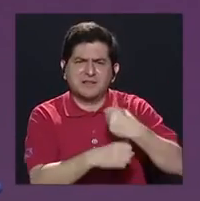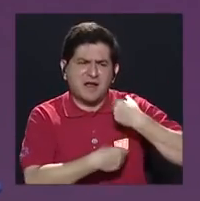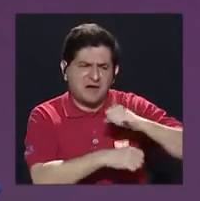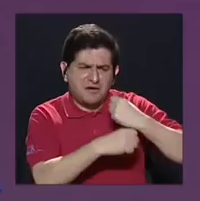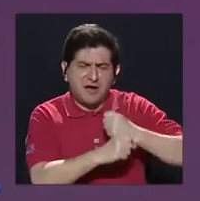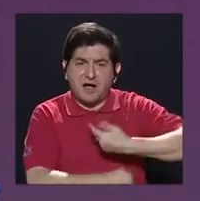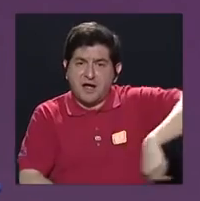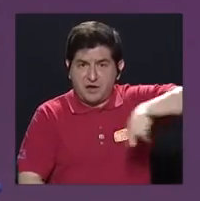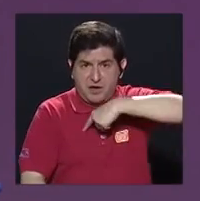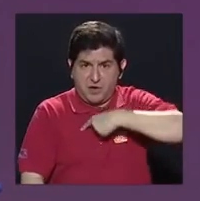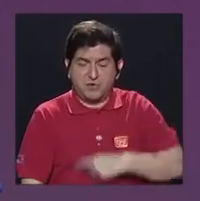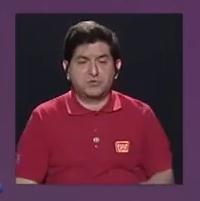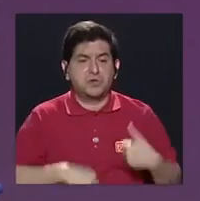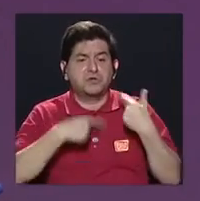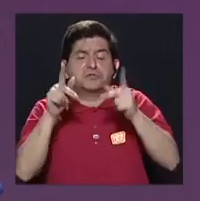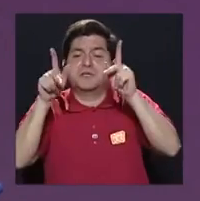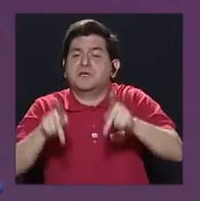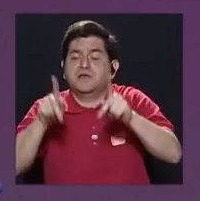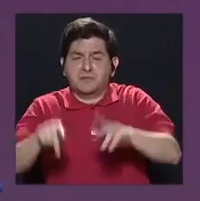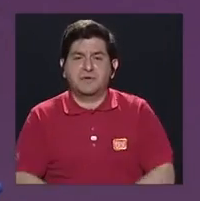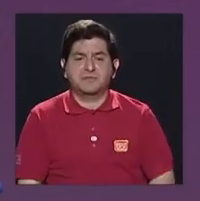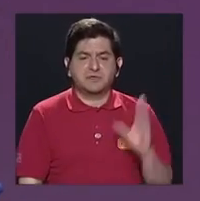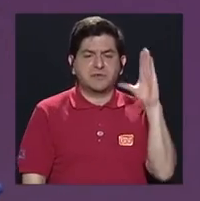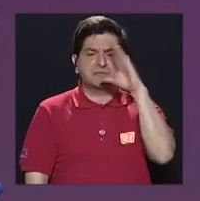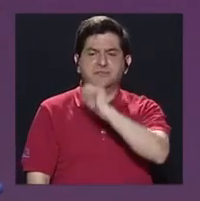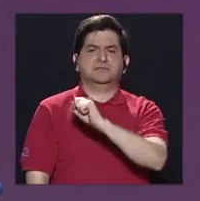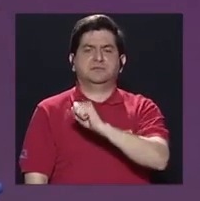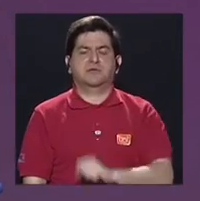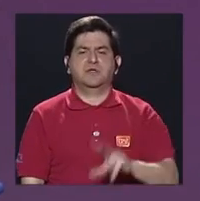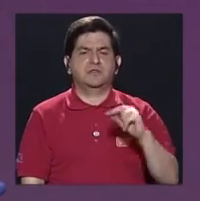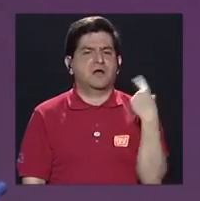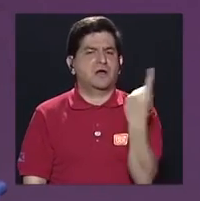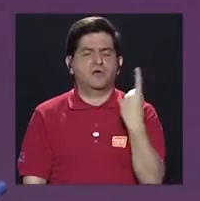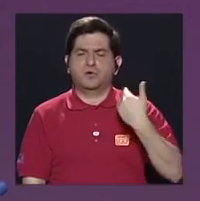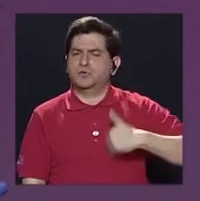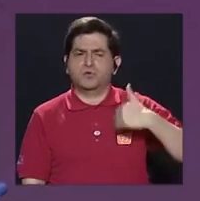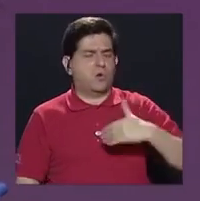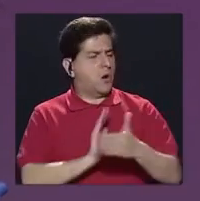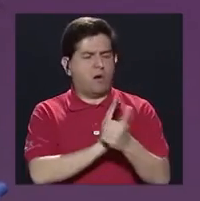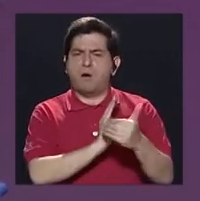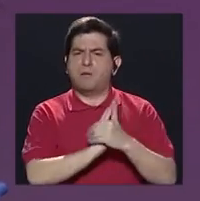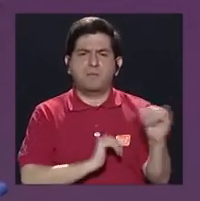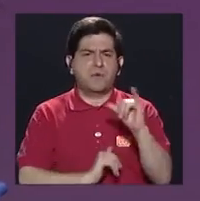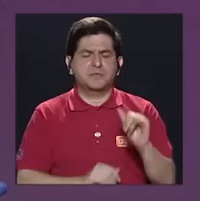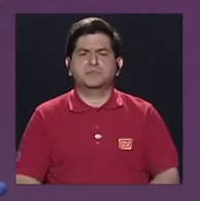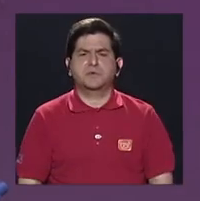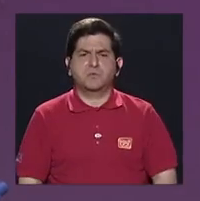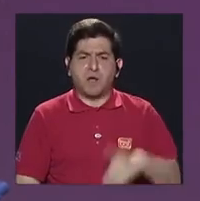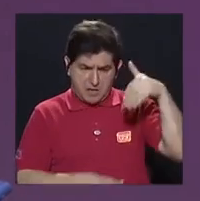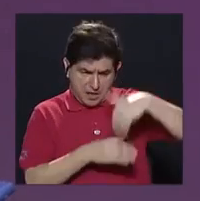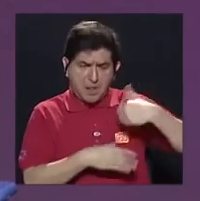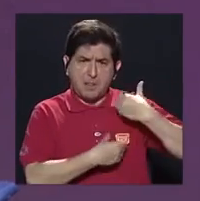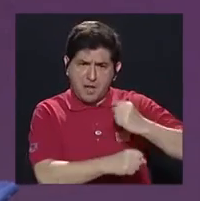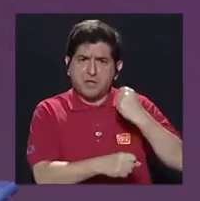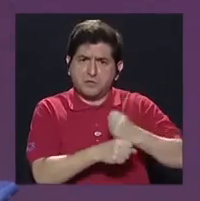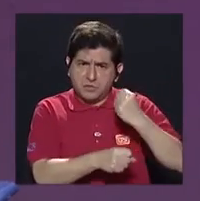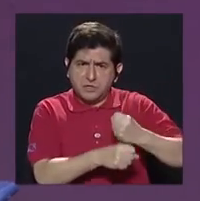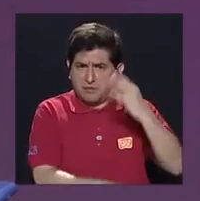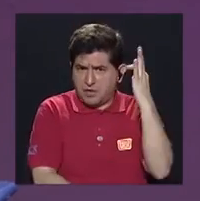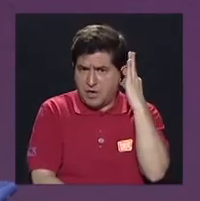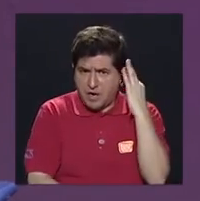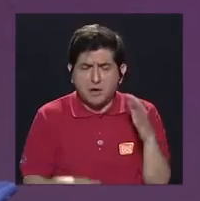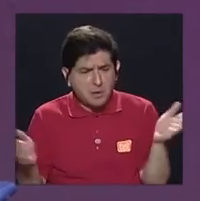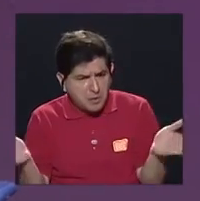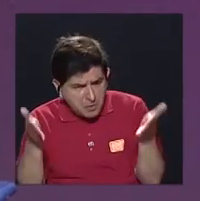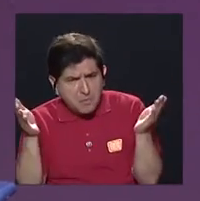nosotros como municipalidad, llegar a la gente, que la gente se dé cuenta de que no solo los hombres están capaces, que también hay espacios dentro de la municipalidad que los van a llegar a